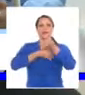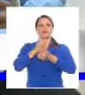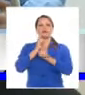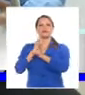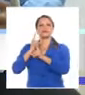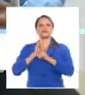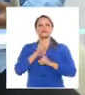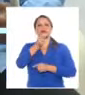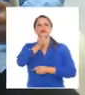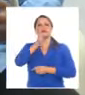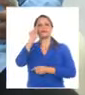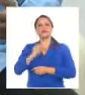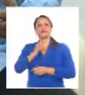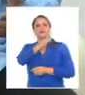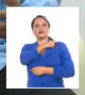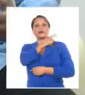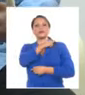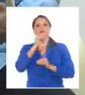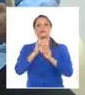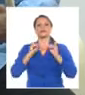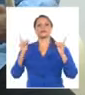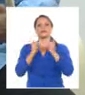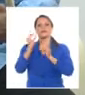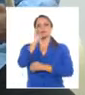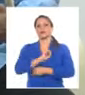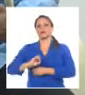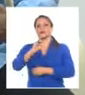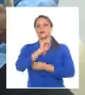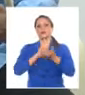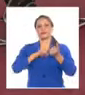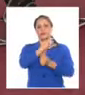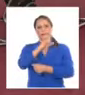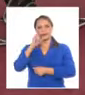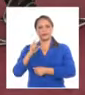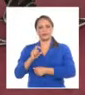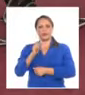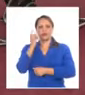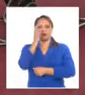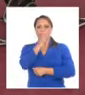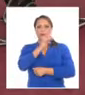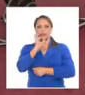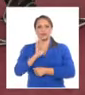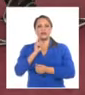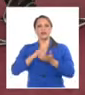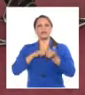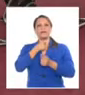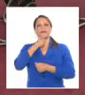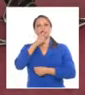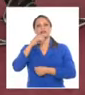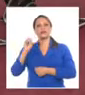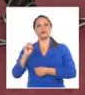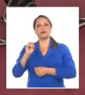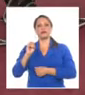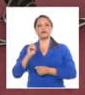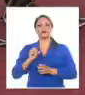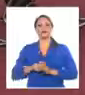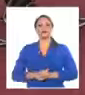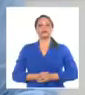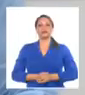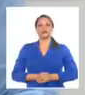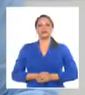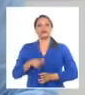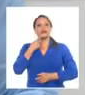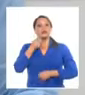con la prensa el jefe del departamento de organización del Comité Central, Roberto Pérez Jiménez, quien a su vez valoró que se llega a este